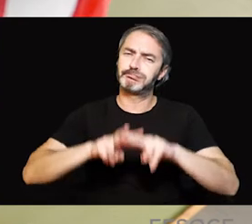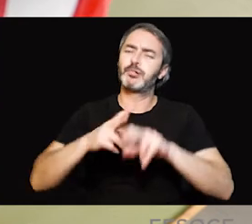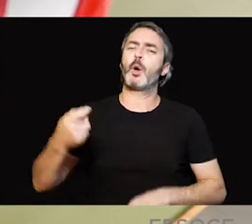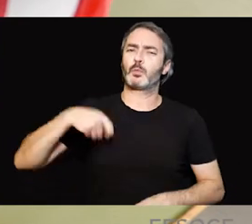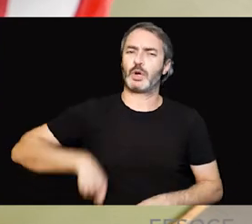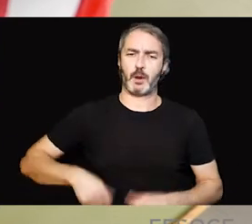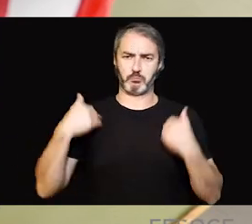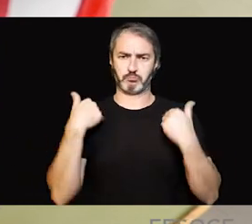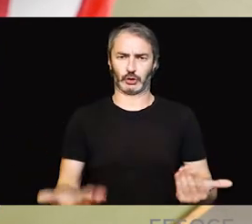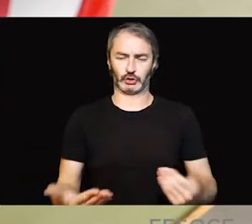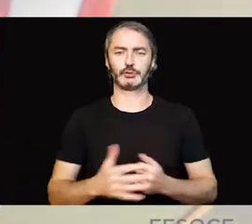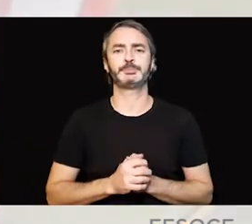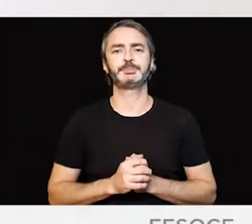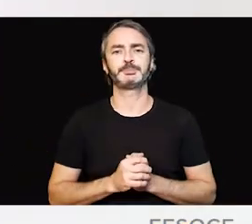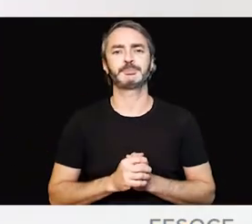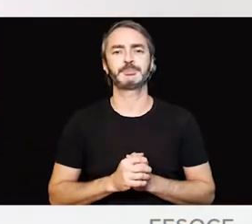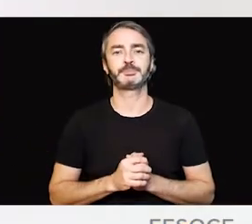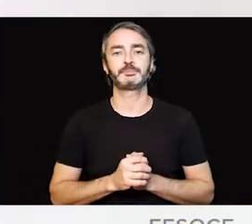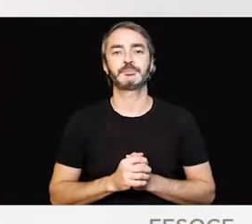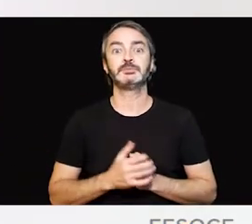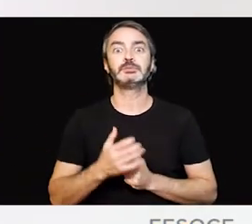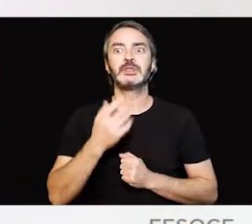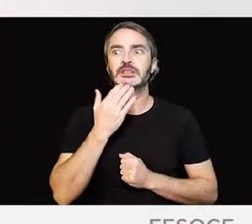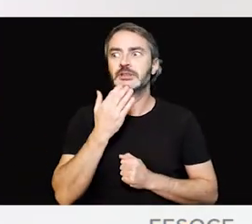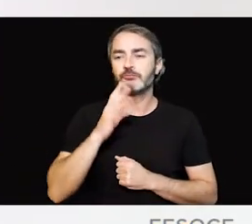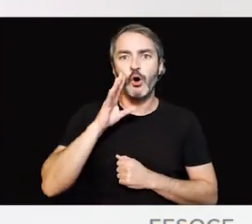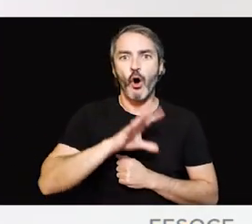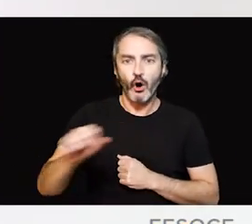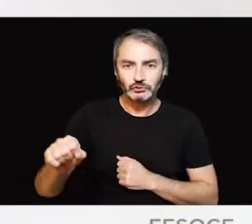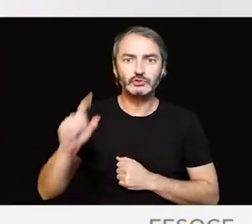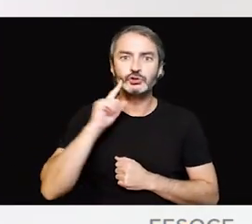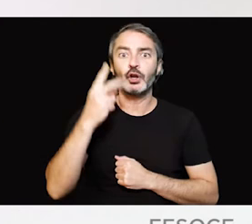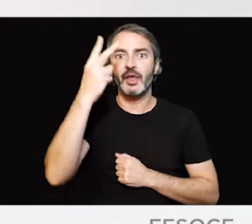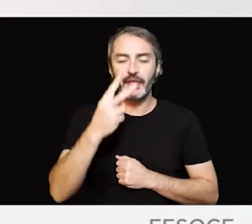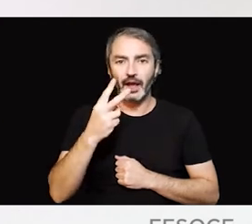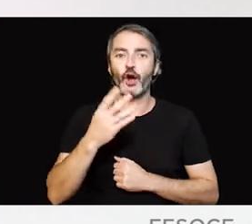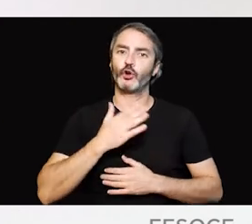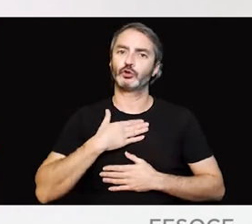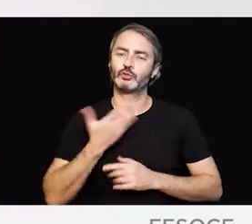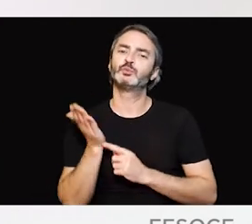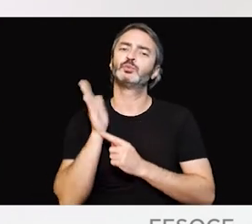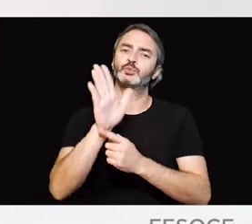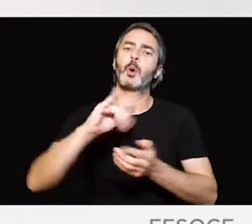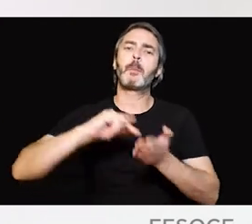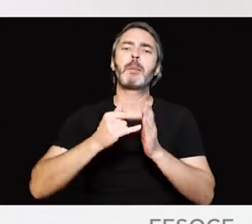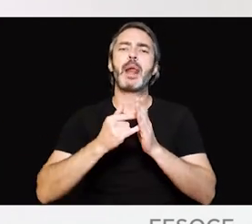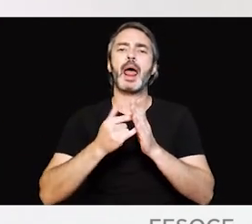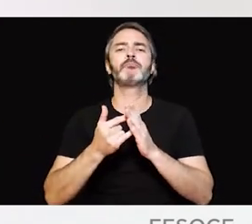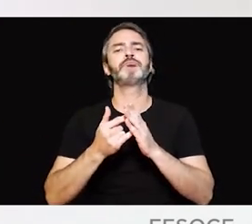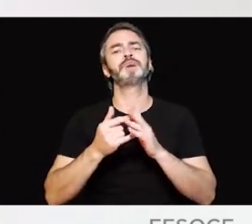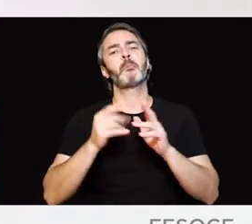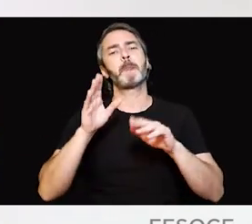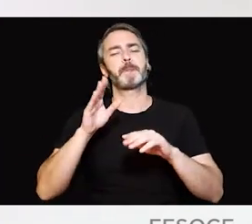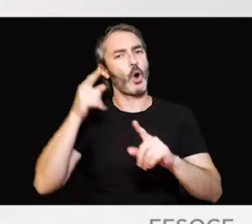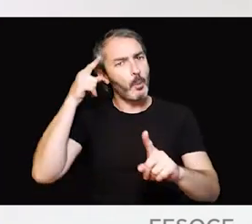lo antes posible. En caso de confirmarse la presencia de algún rasgo de sordoceguera, podemos proponer un plan orientado a